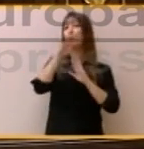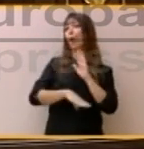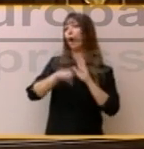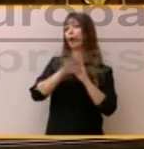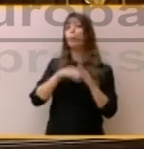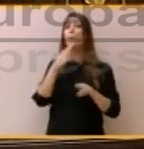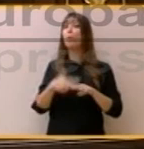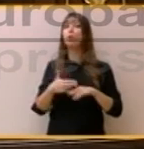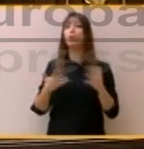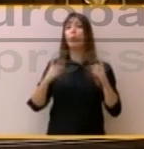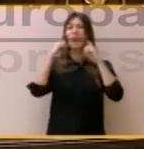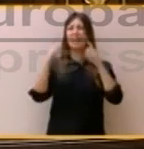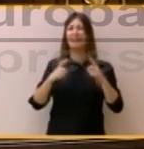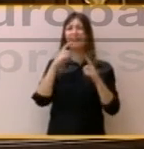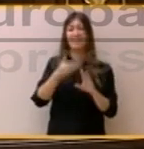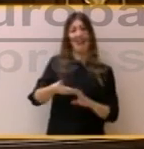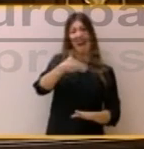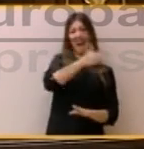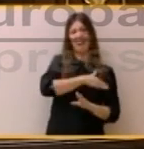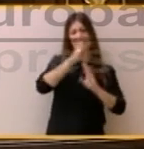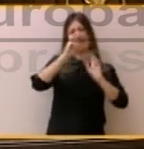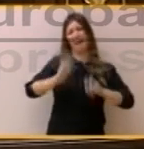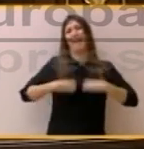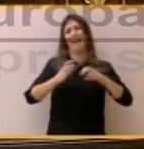barrer con las consecuencias de todos conocidas.